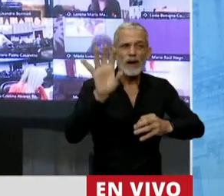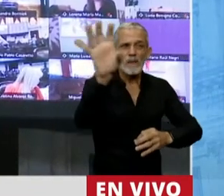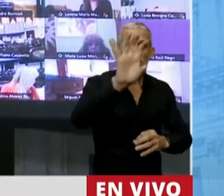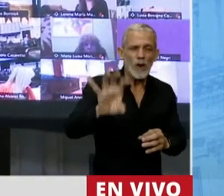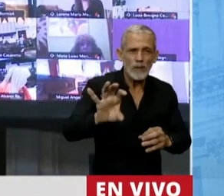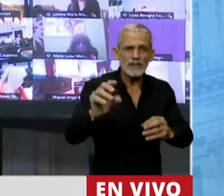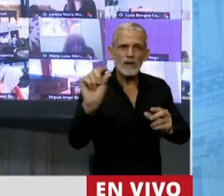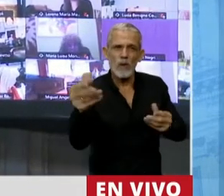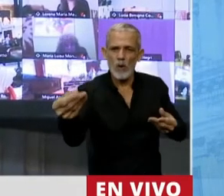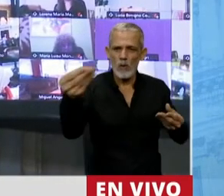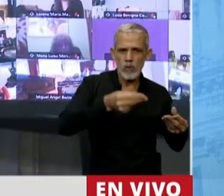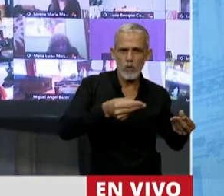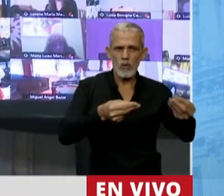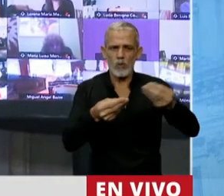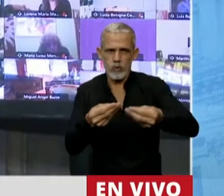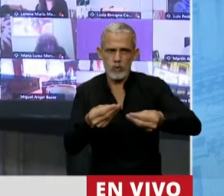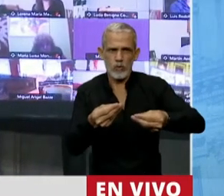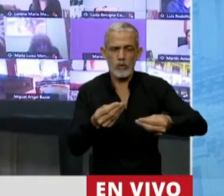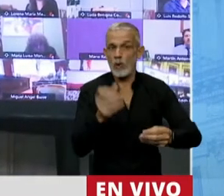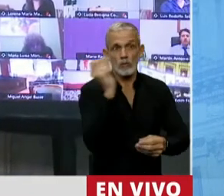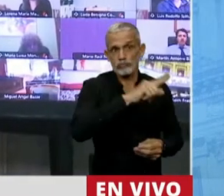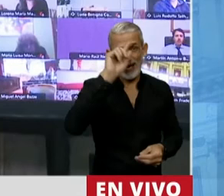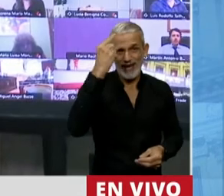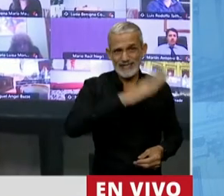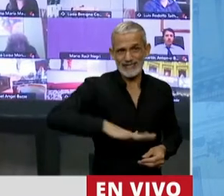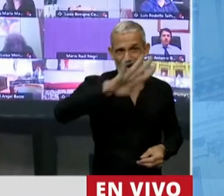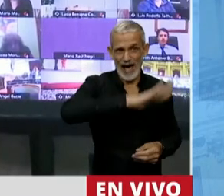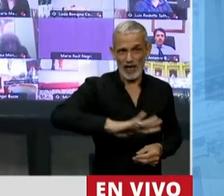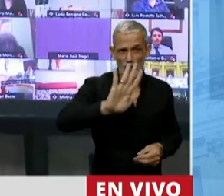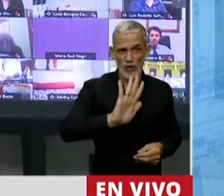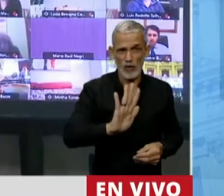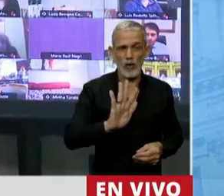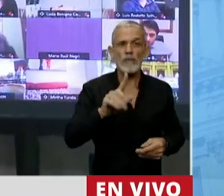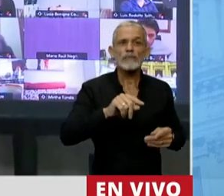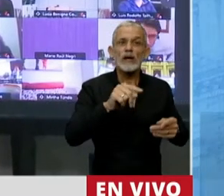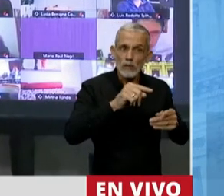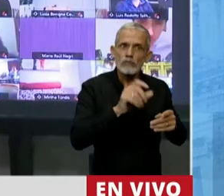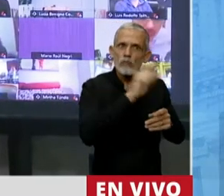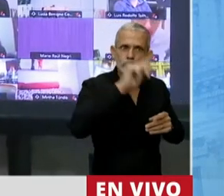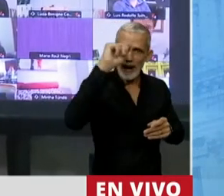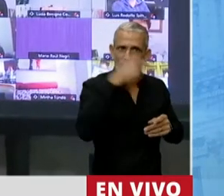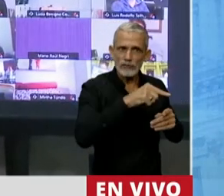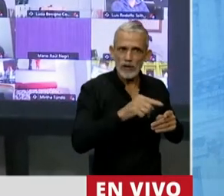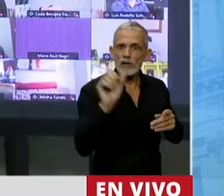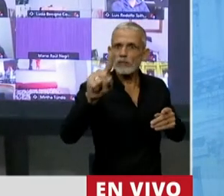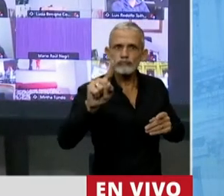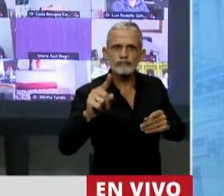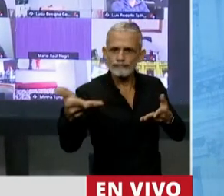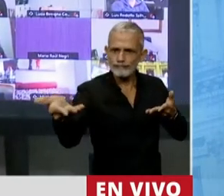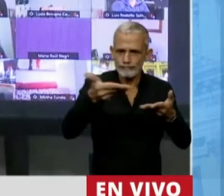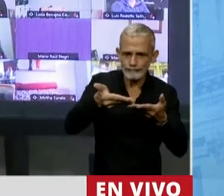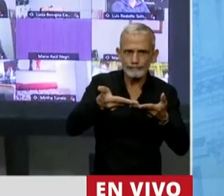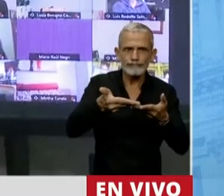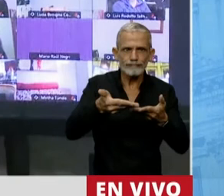porque son propios del Estado Federal. Y las normas complementarias de competencia provincial son